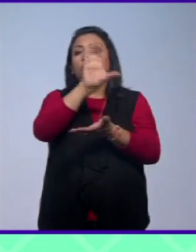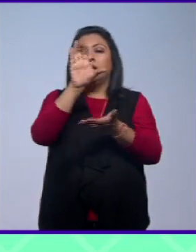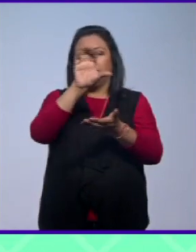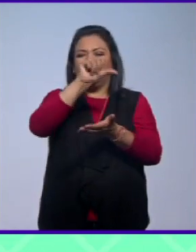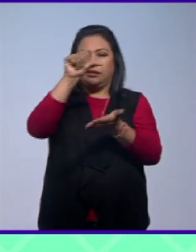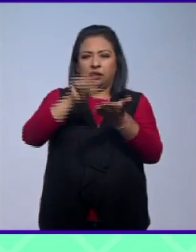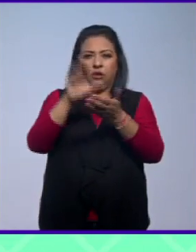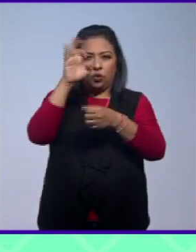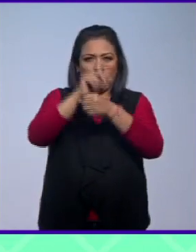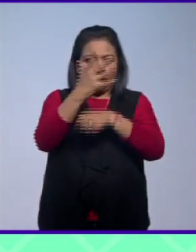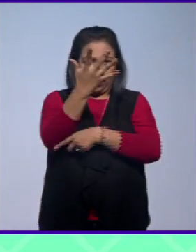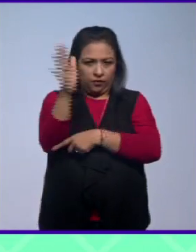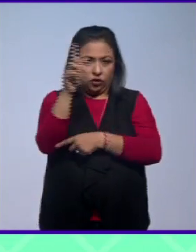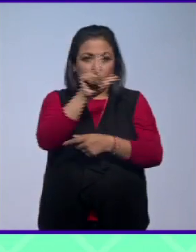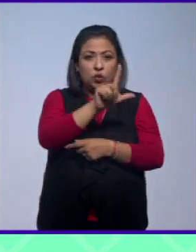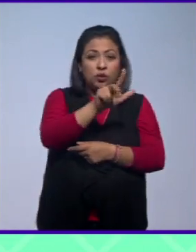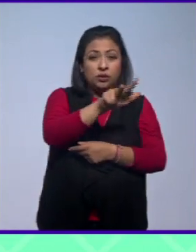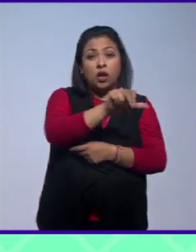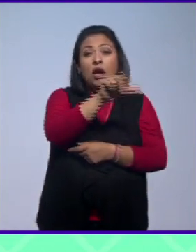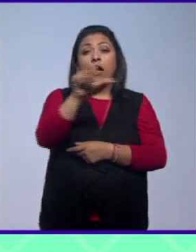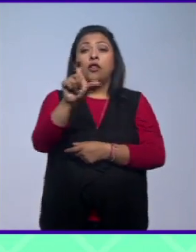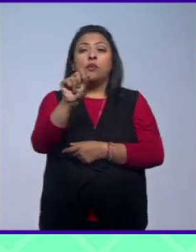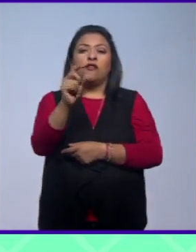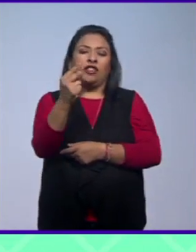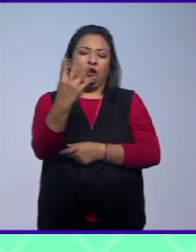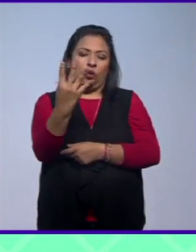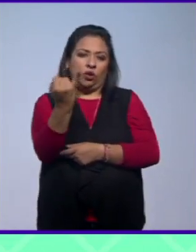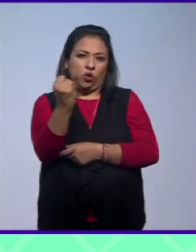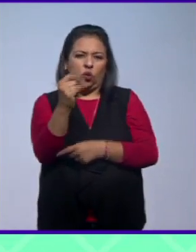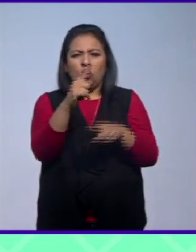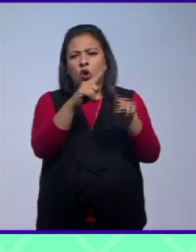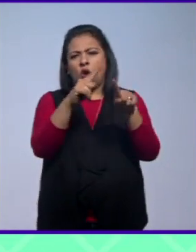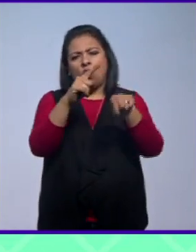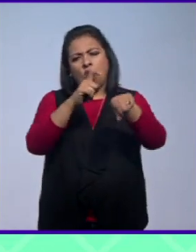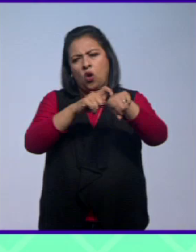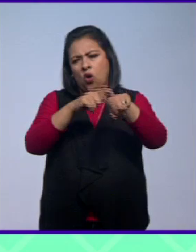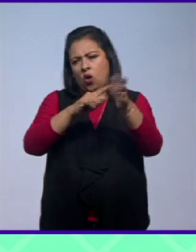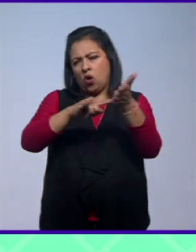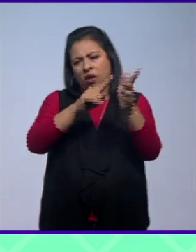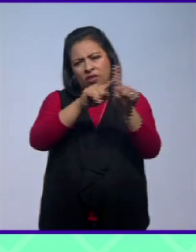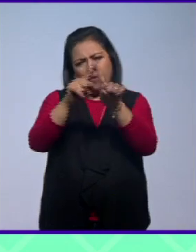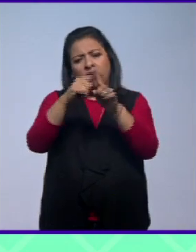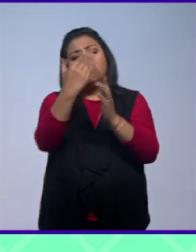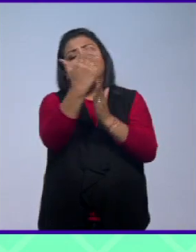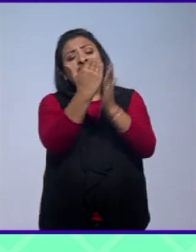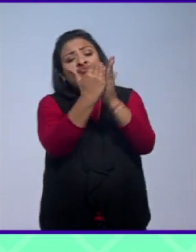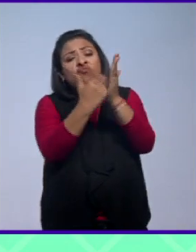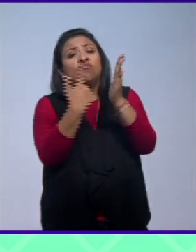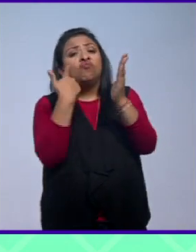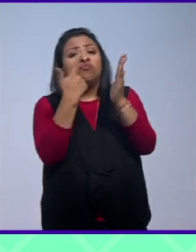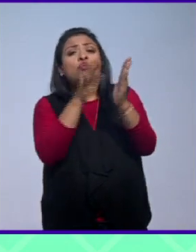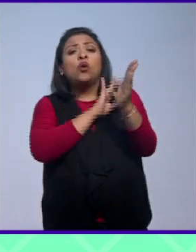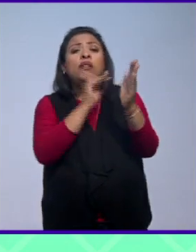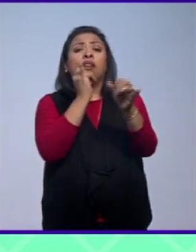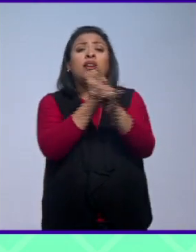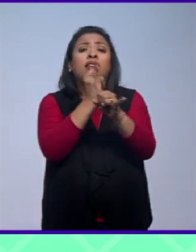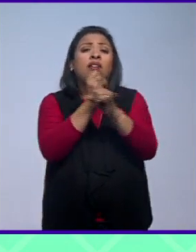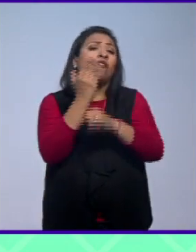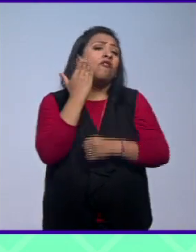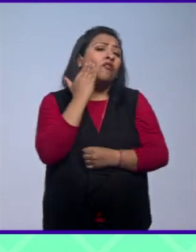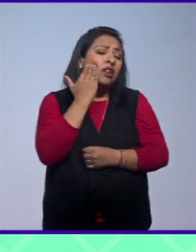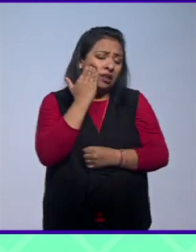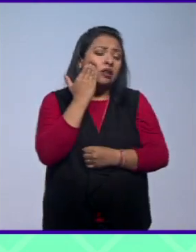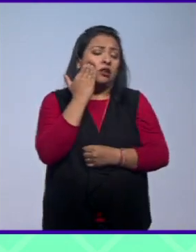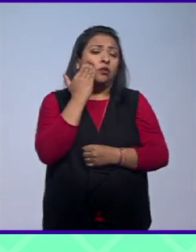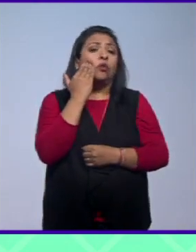Del lunes 18 al domingo 24 de junio en diferentes horarios, la cartelera se puede consultar tanto en la página de Facebook